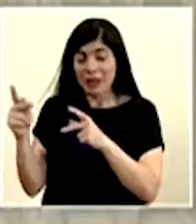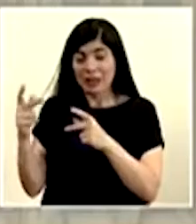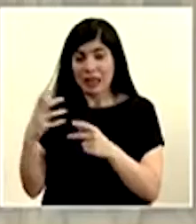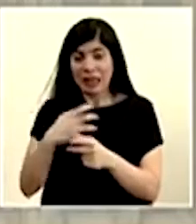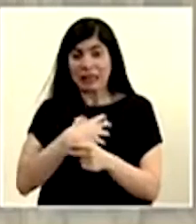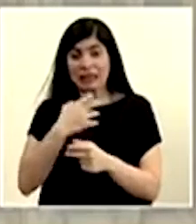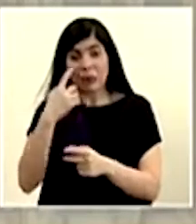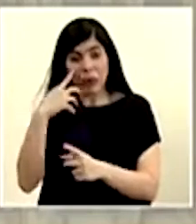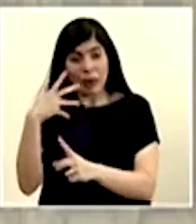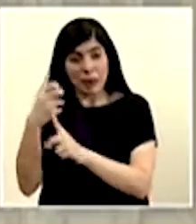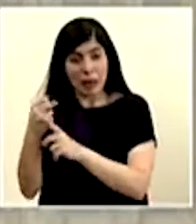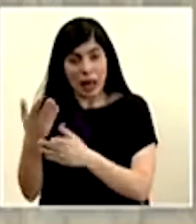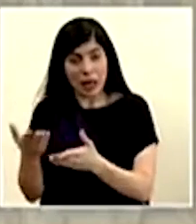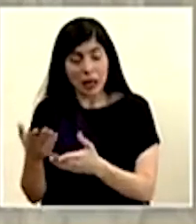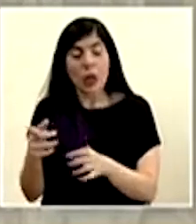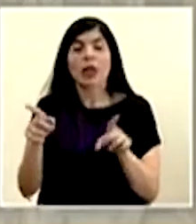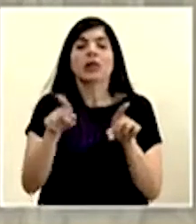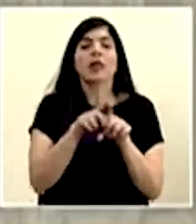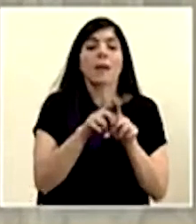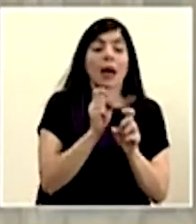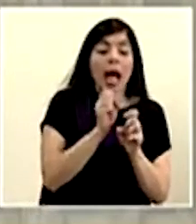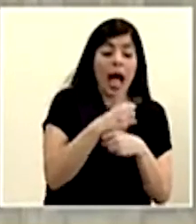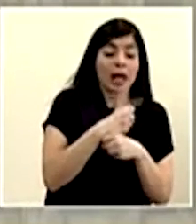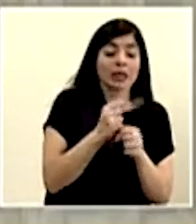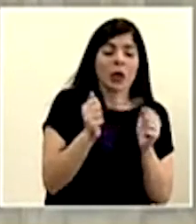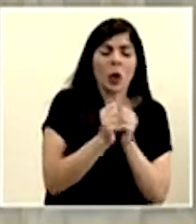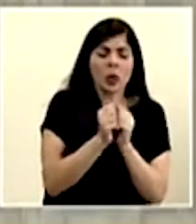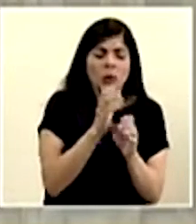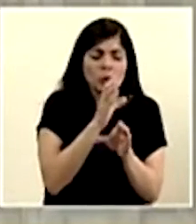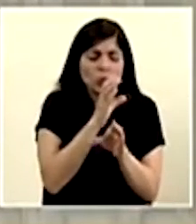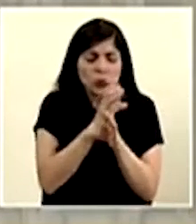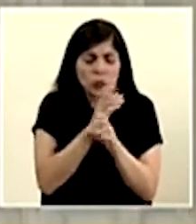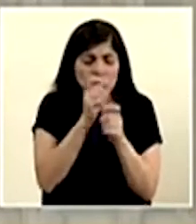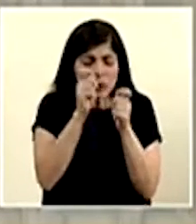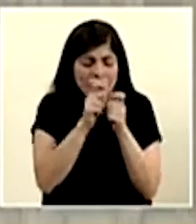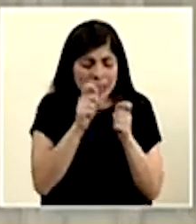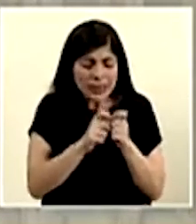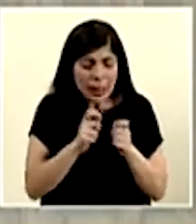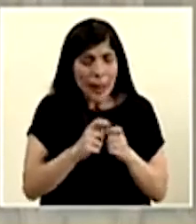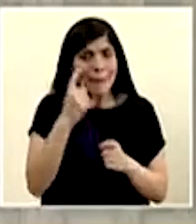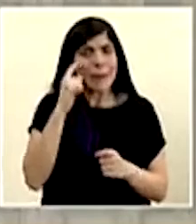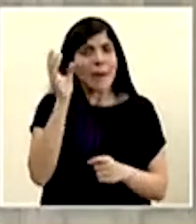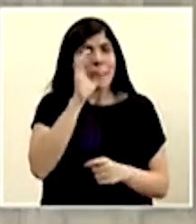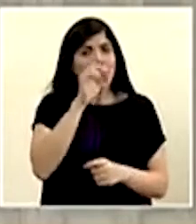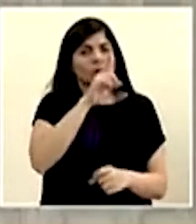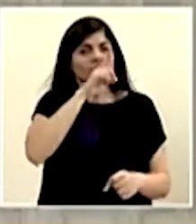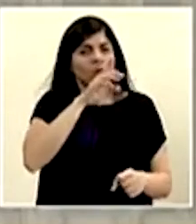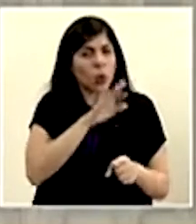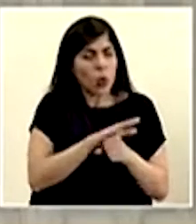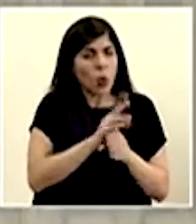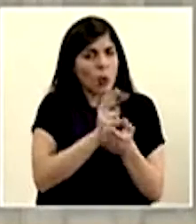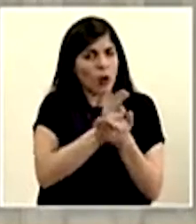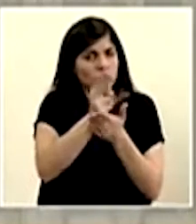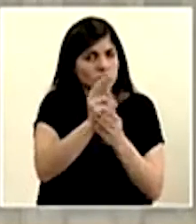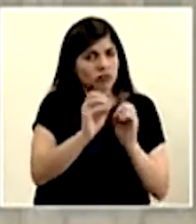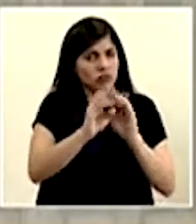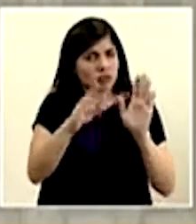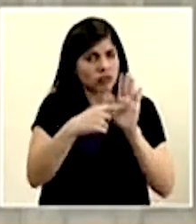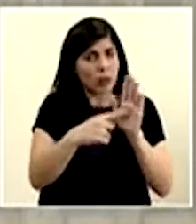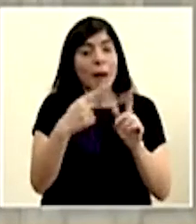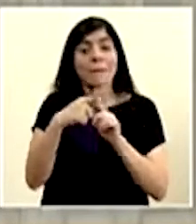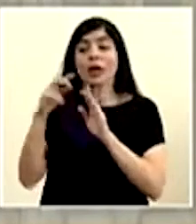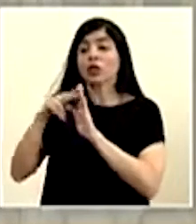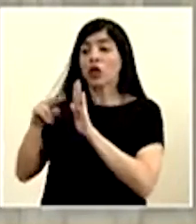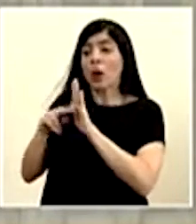también lo hacemos cuidando al máximo los detalles para garantizar no sólo la transparencia, sino el cumplimiento de la normativa